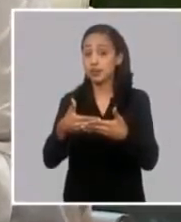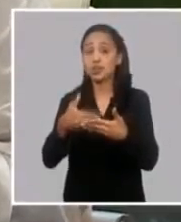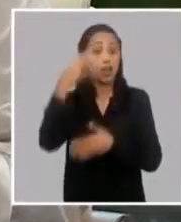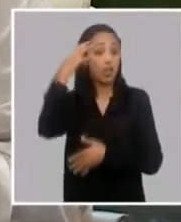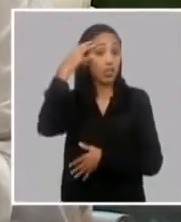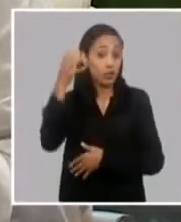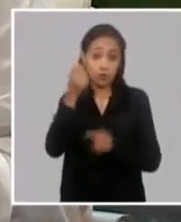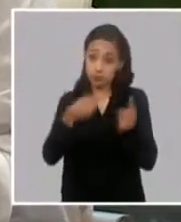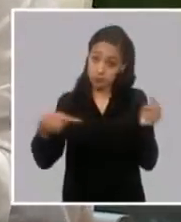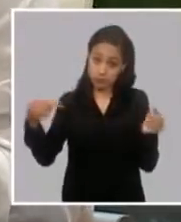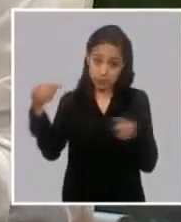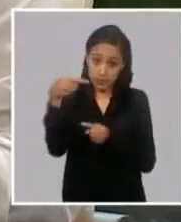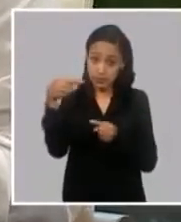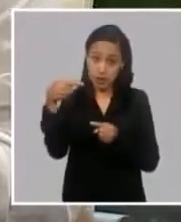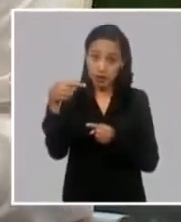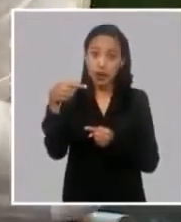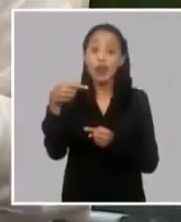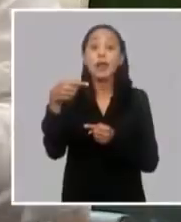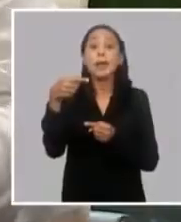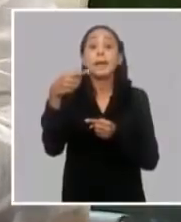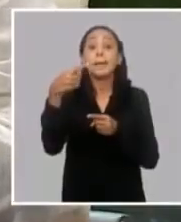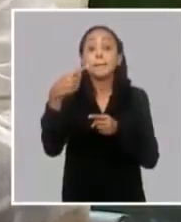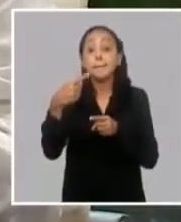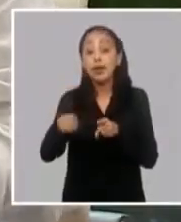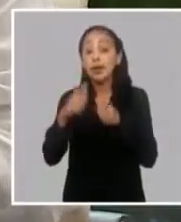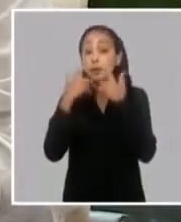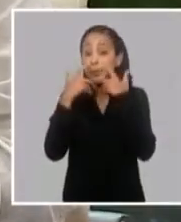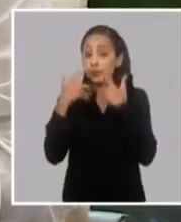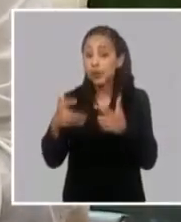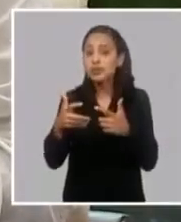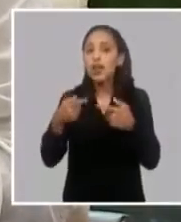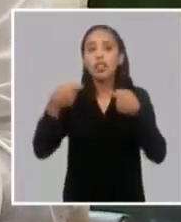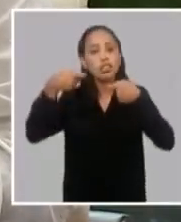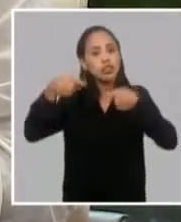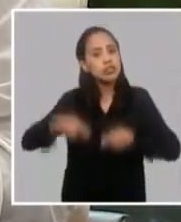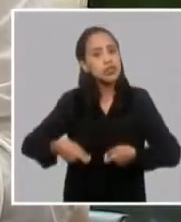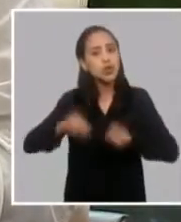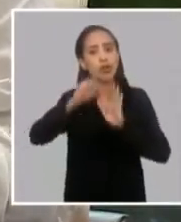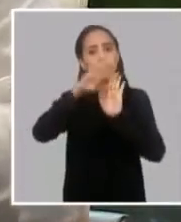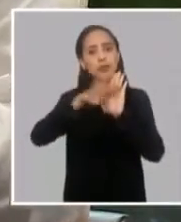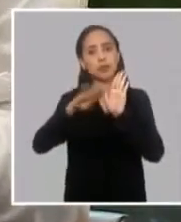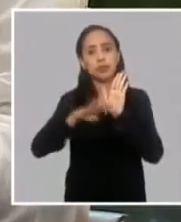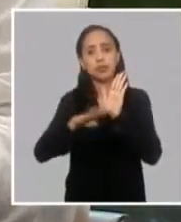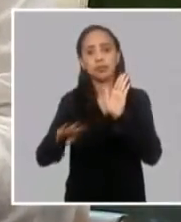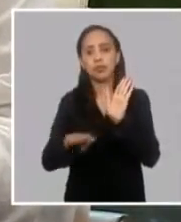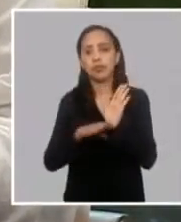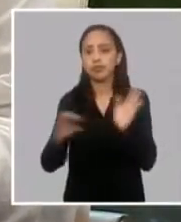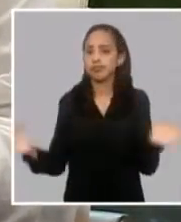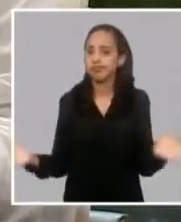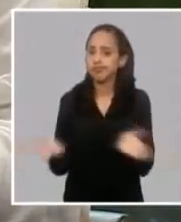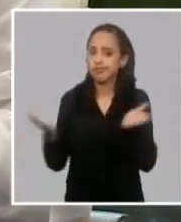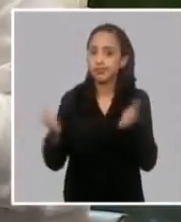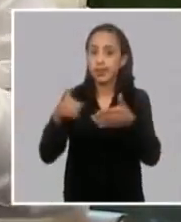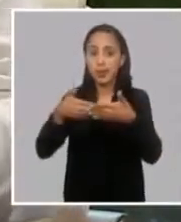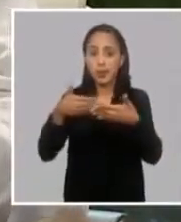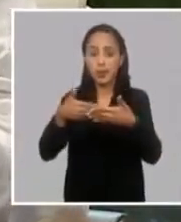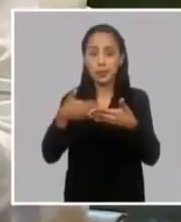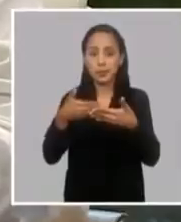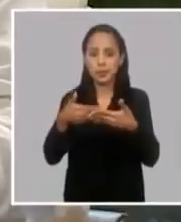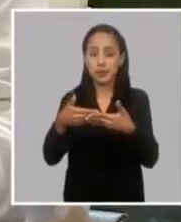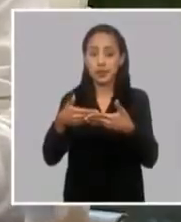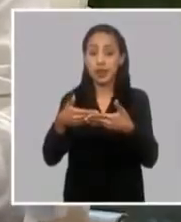nuestro modelo económico y la importancia de adoptar decisiones y medidas que promuevan en la empresa estatal una mayor